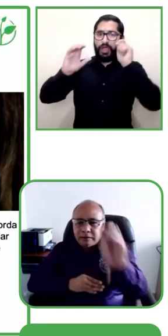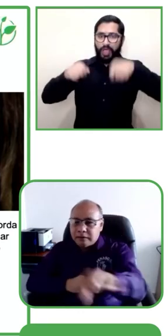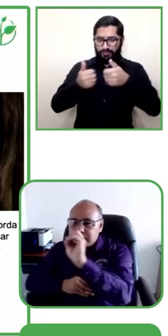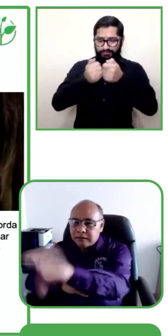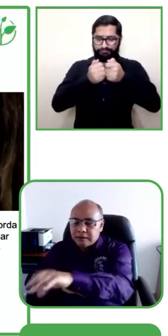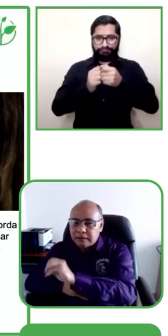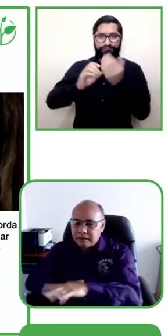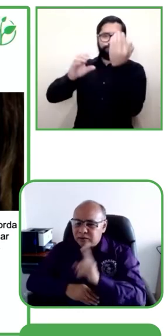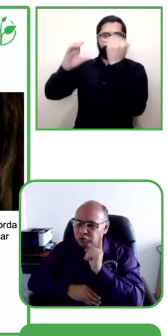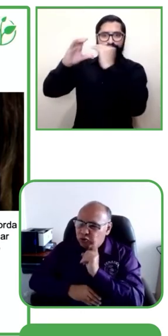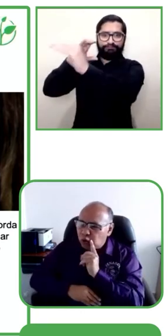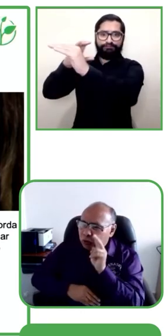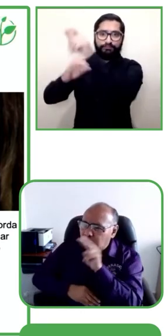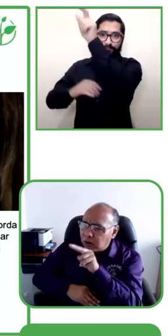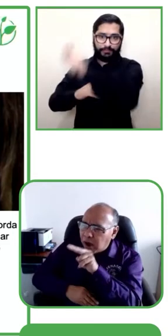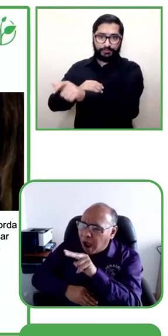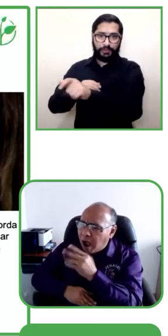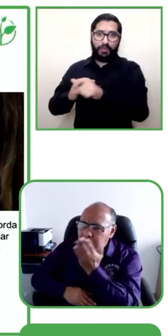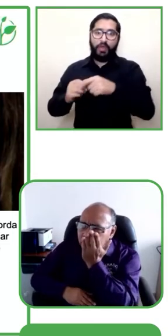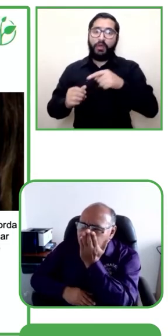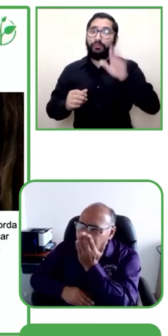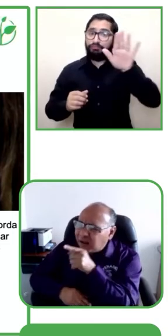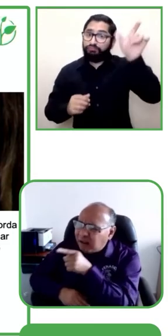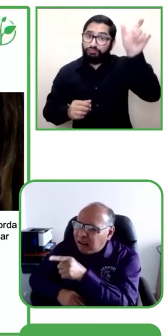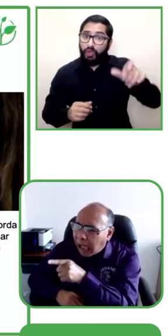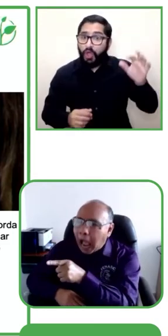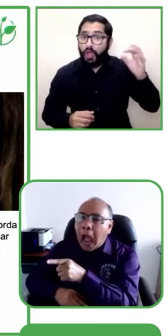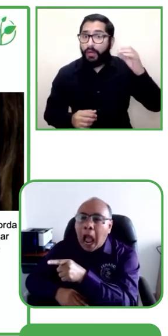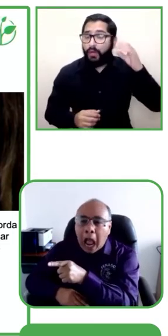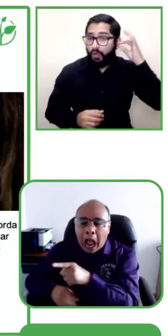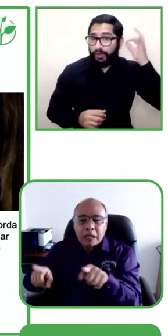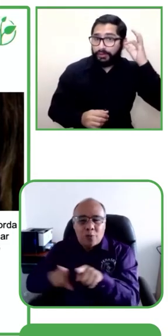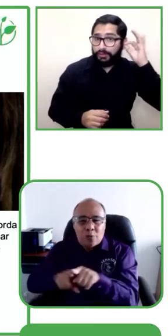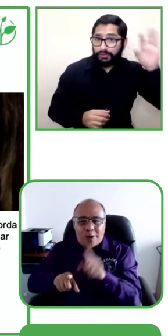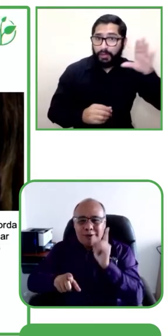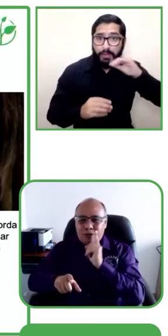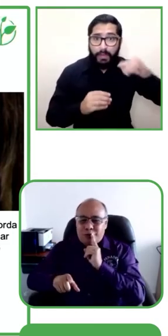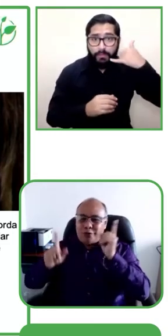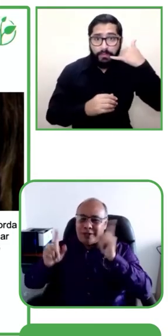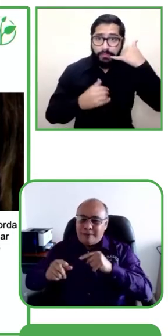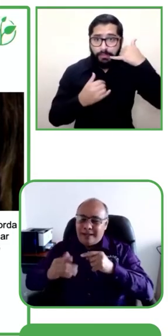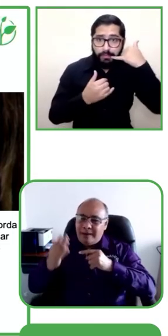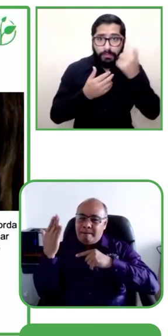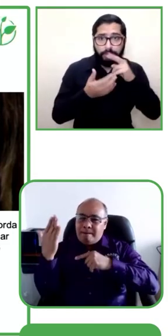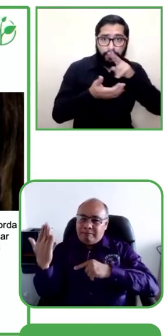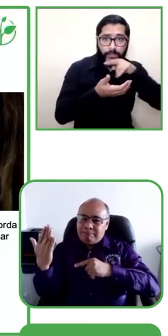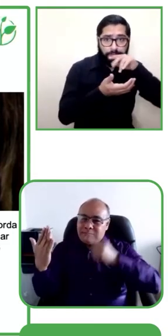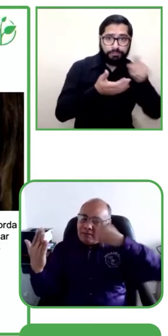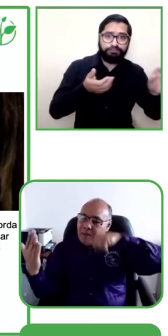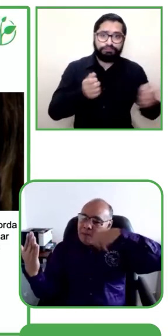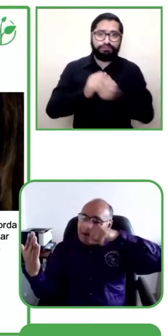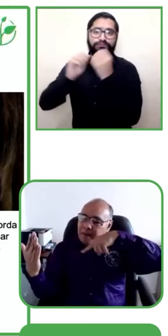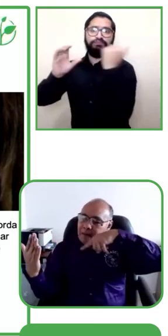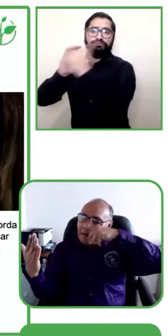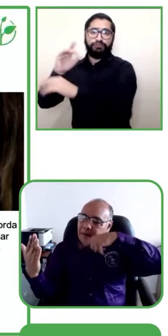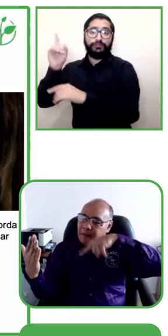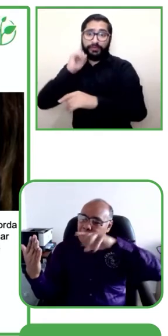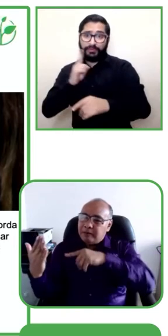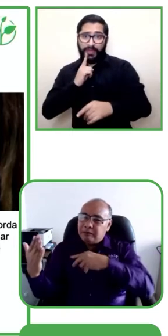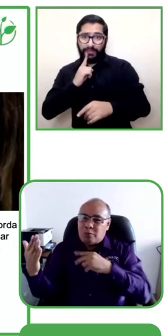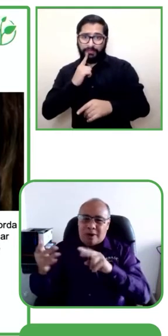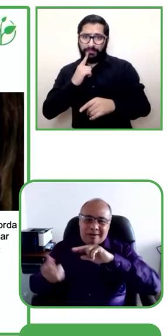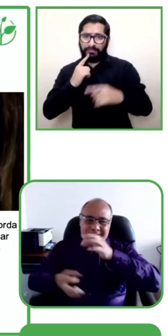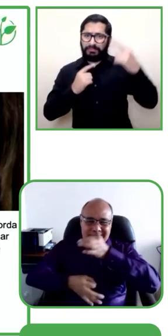¿cierto? Una nota de voz. Ustedes lo envían. Y las personas sordas decían, bueno, envían una nota de voz, y cómo nosotros hacemos para enviar un video.